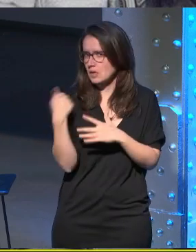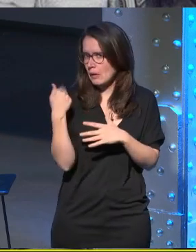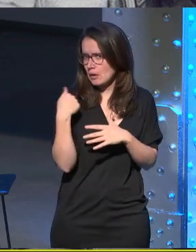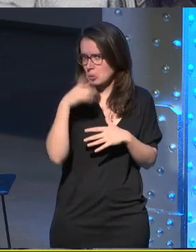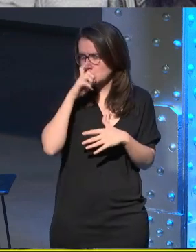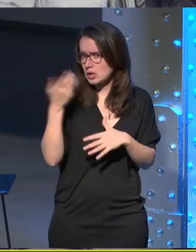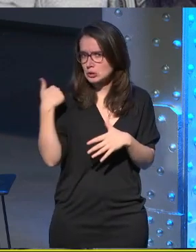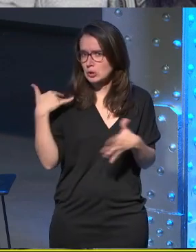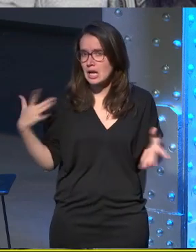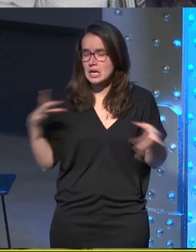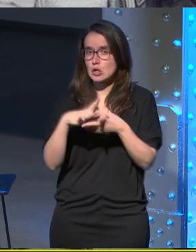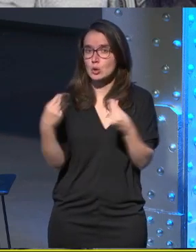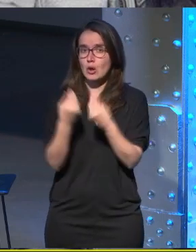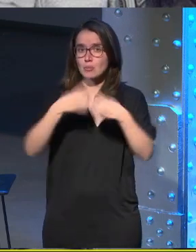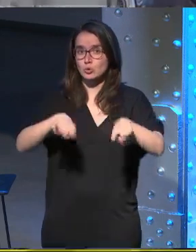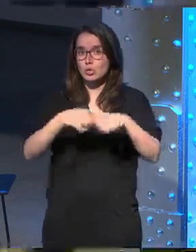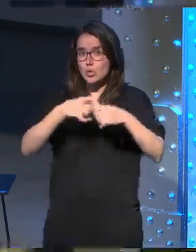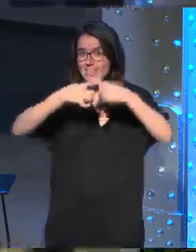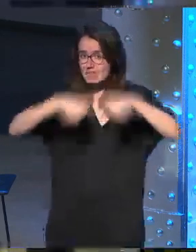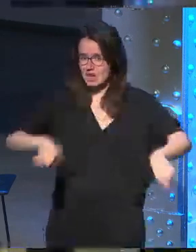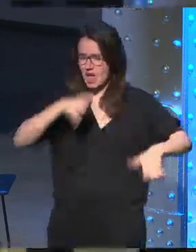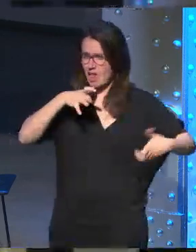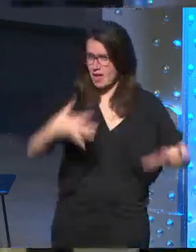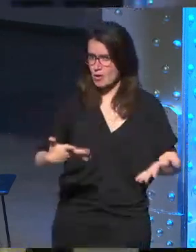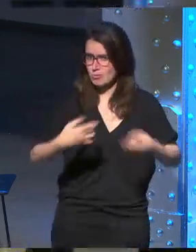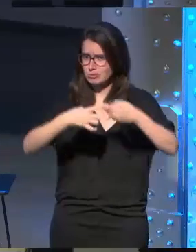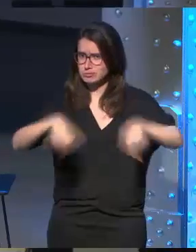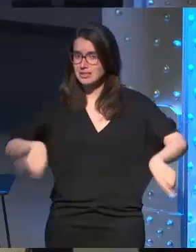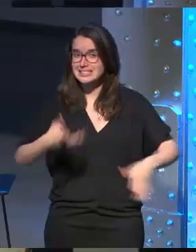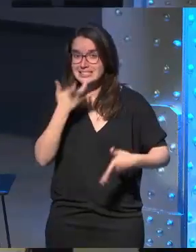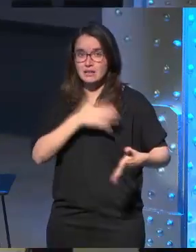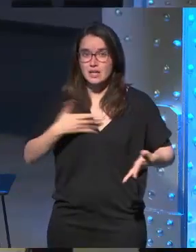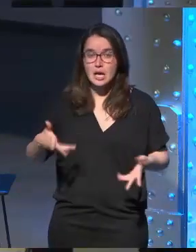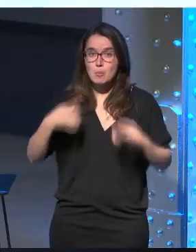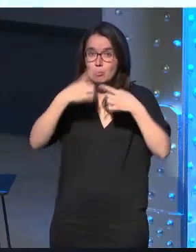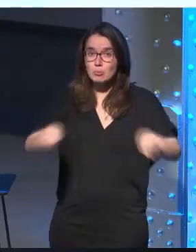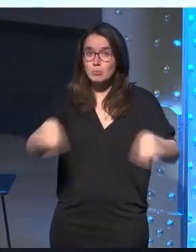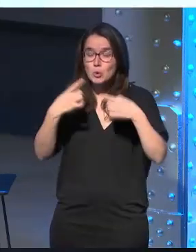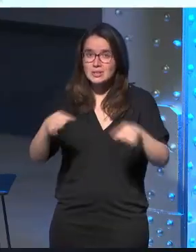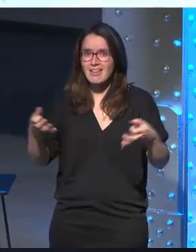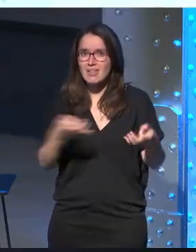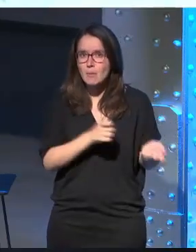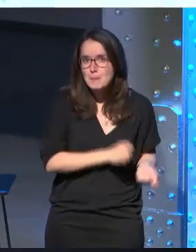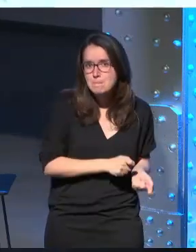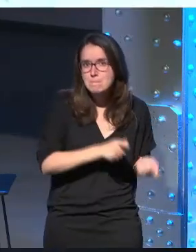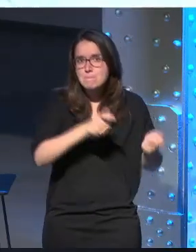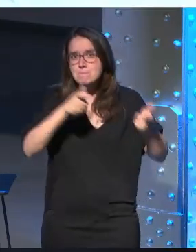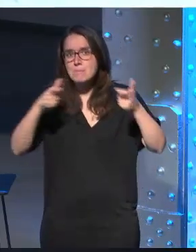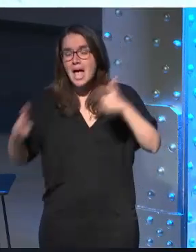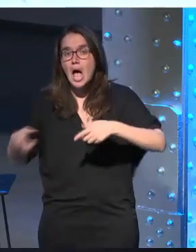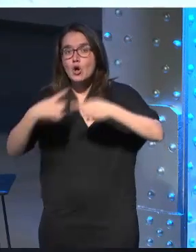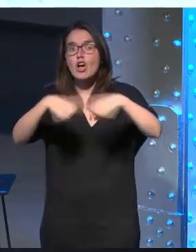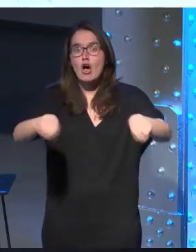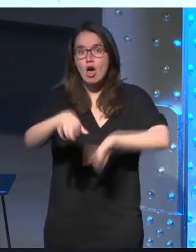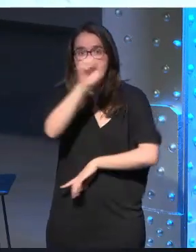años la relación que teníamos con la música era muy diferente a la que teníamos ahora si tú querías escuchar música tenías que desplazarte físicamente a un